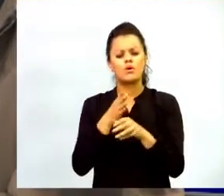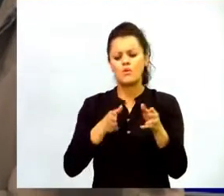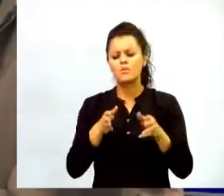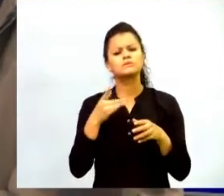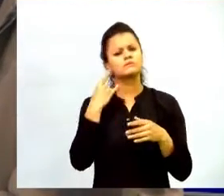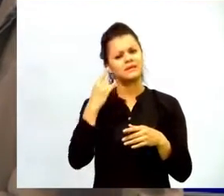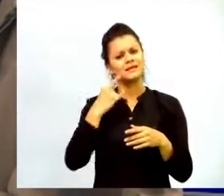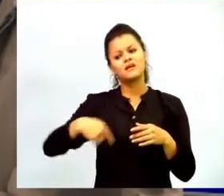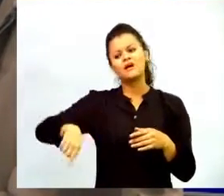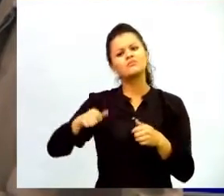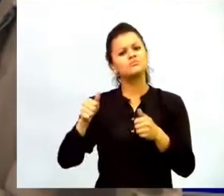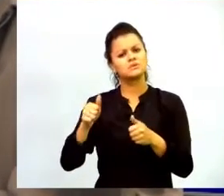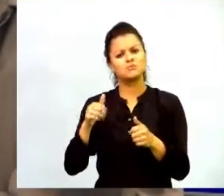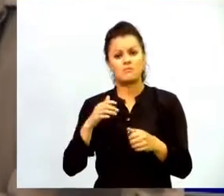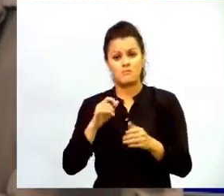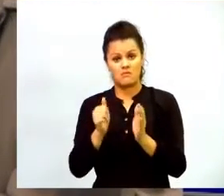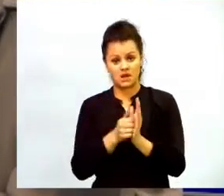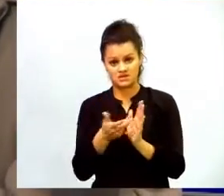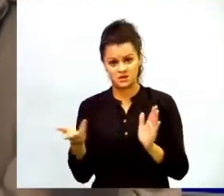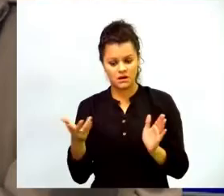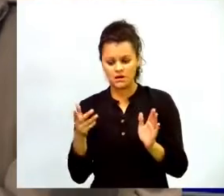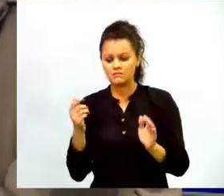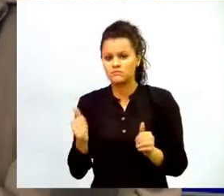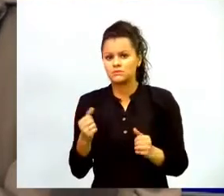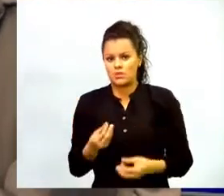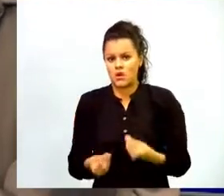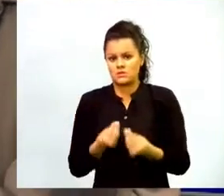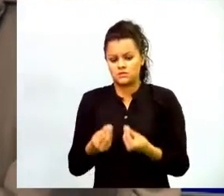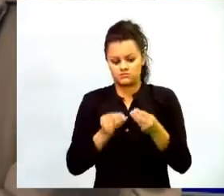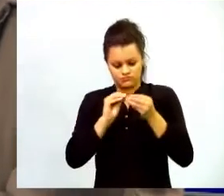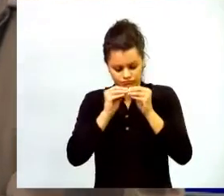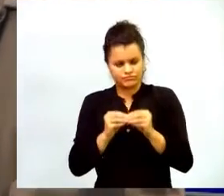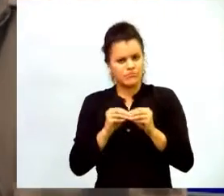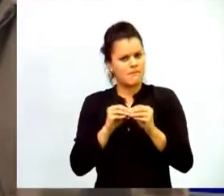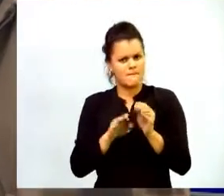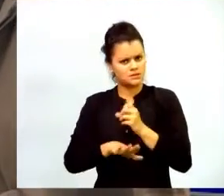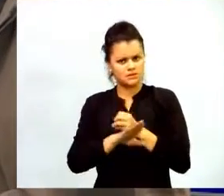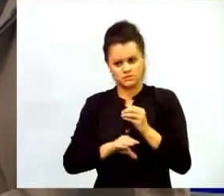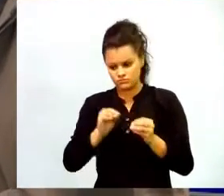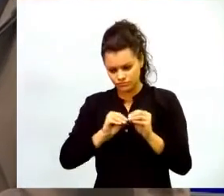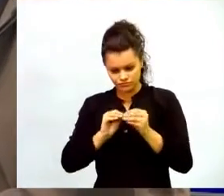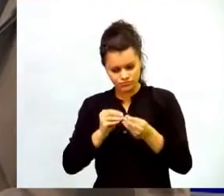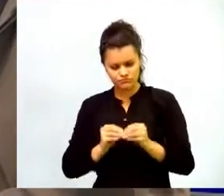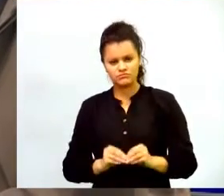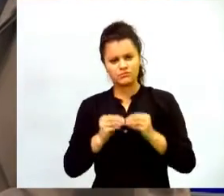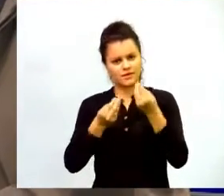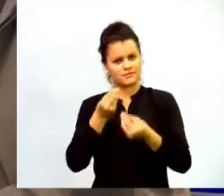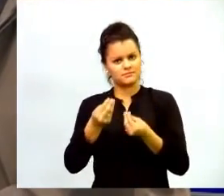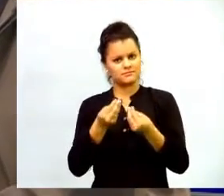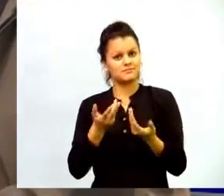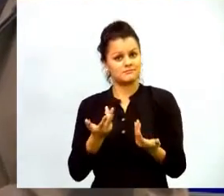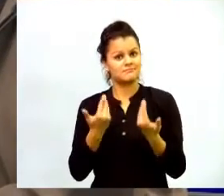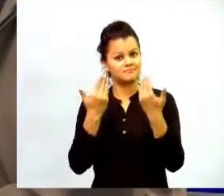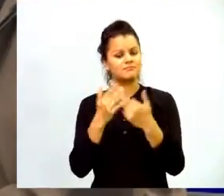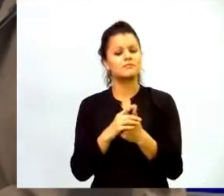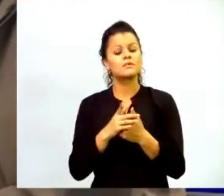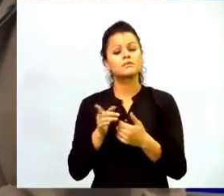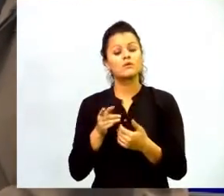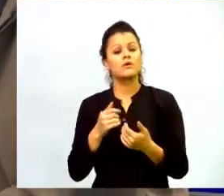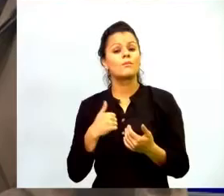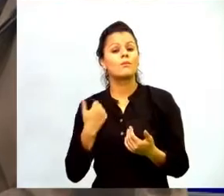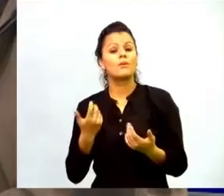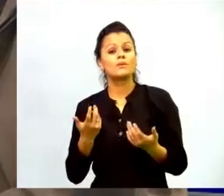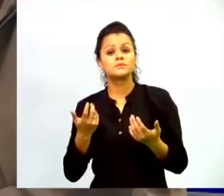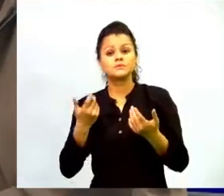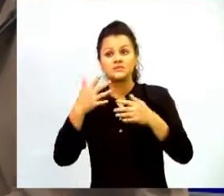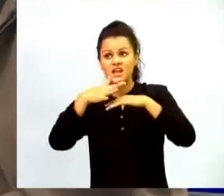propios materiales básicos y entonces es aprovechar entre otras cosas el acceso que las